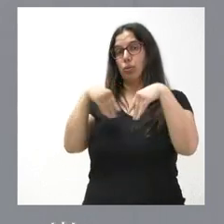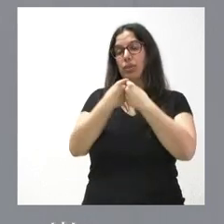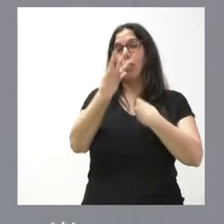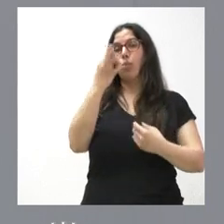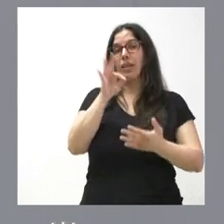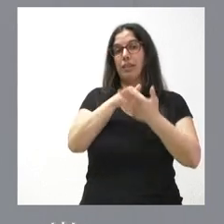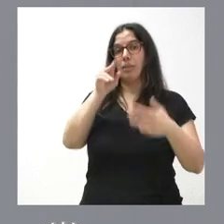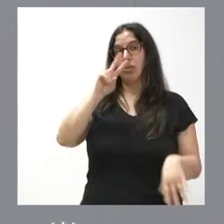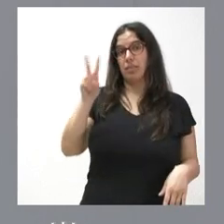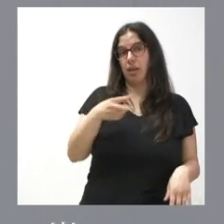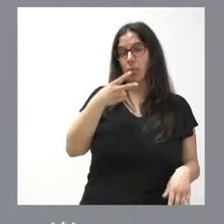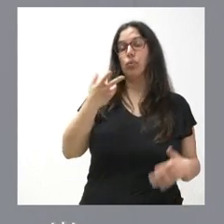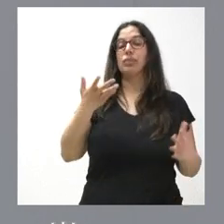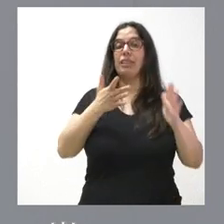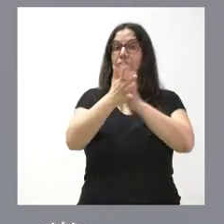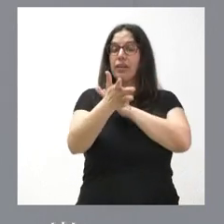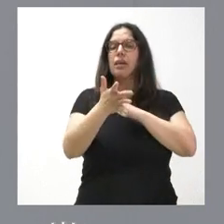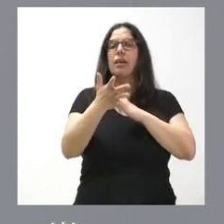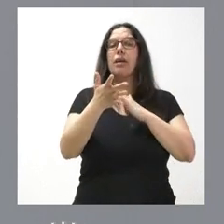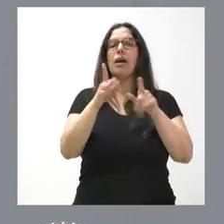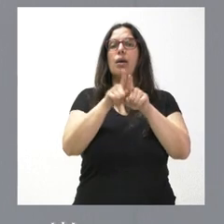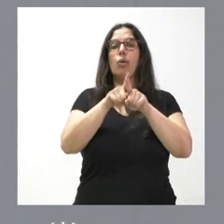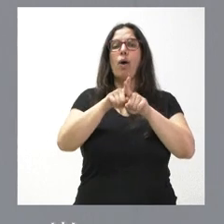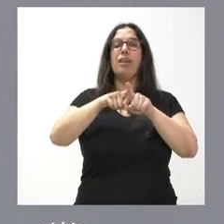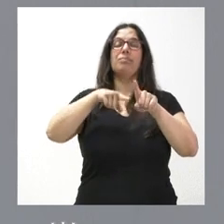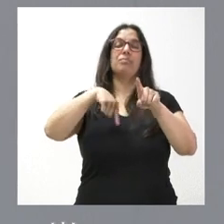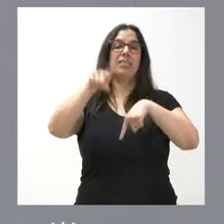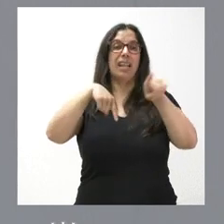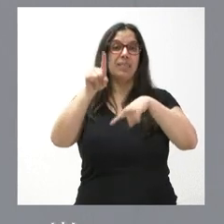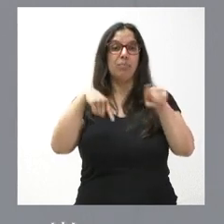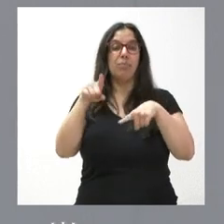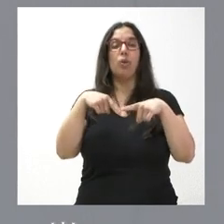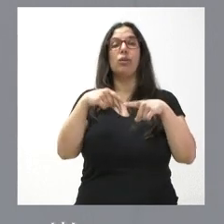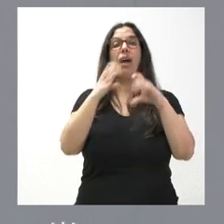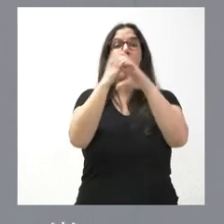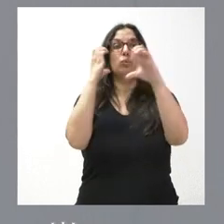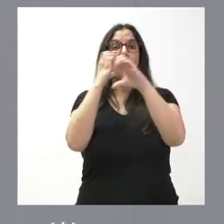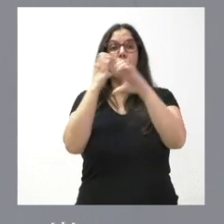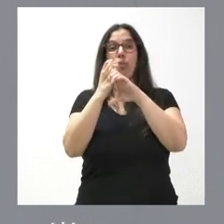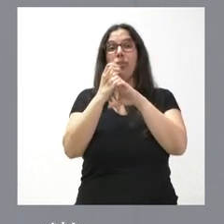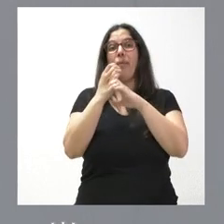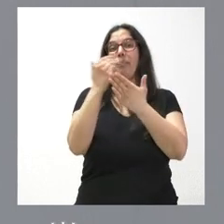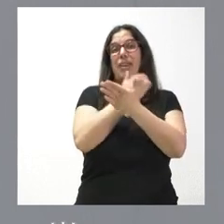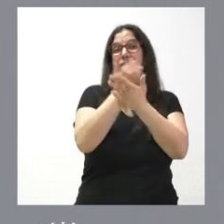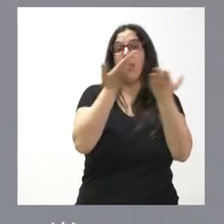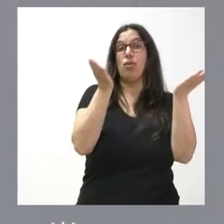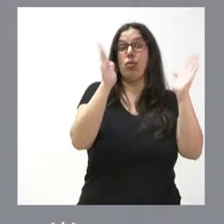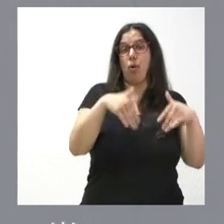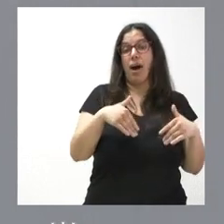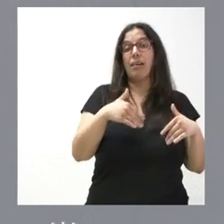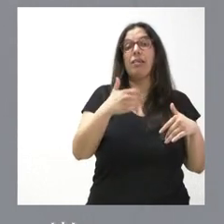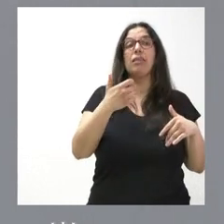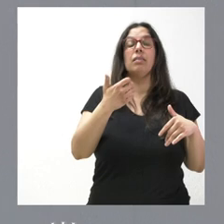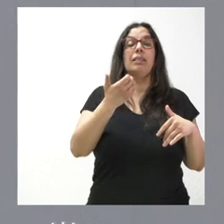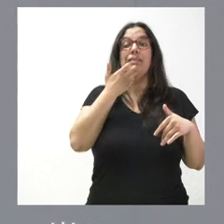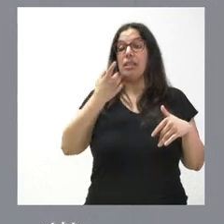euros. Se trata con ello de financiar el déficit en la ruta de transporte para poderlas, seguirlas manteniendo. Son rutas de transporte que no se mantendrían en